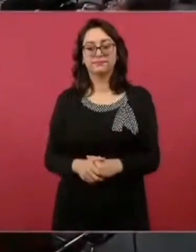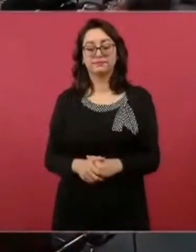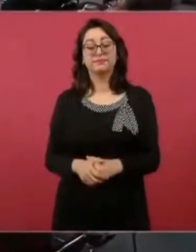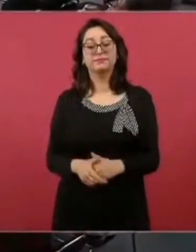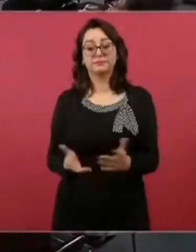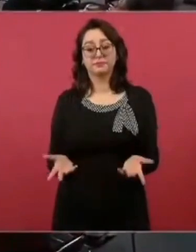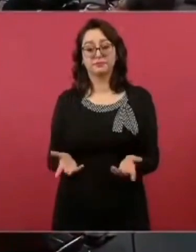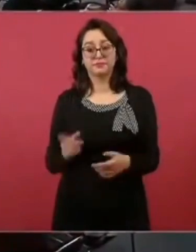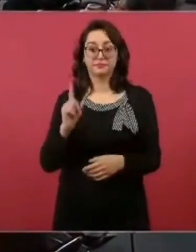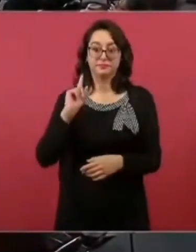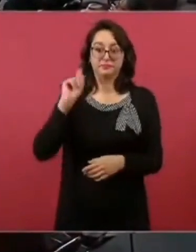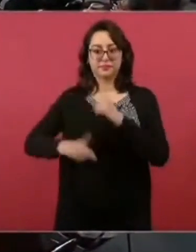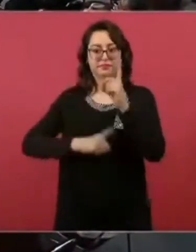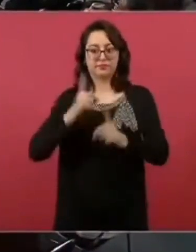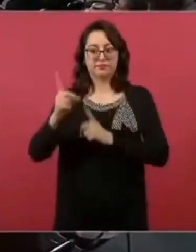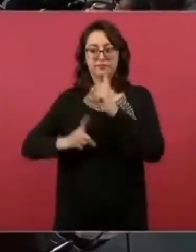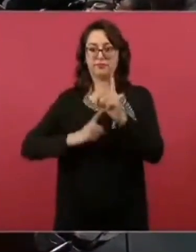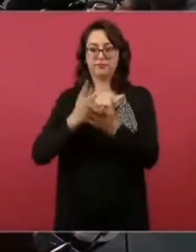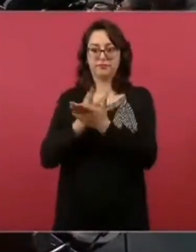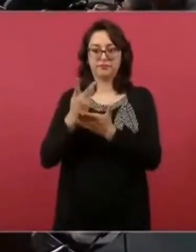porque vamos a abanderar a los... y los... los... Gracias.